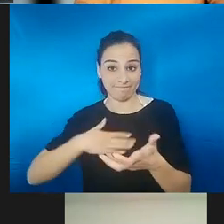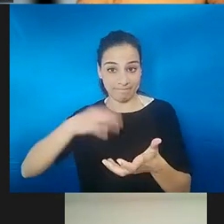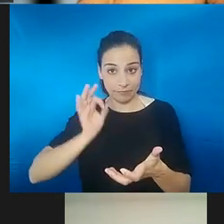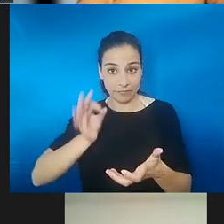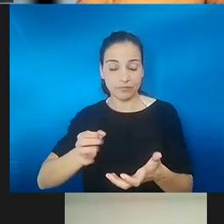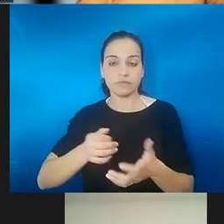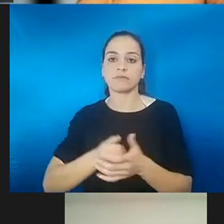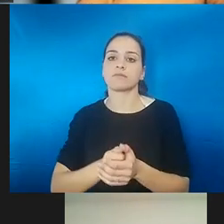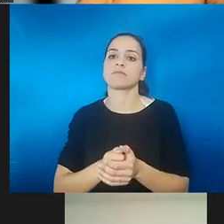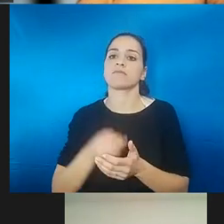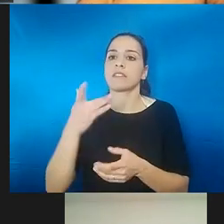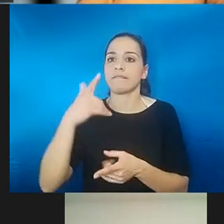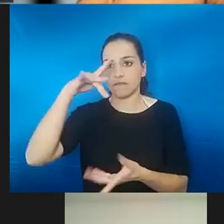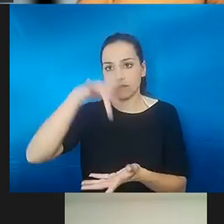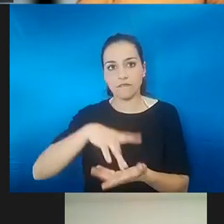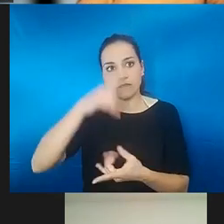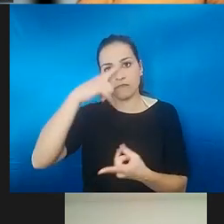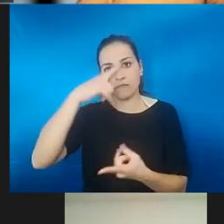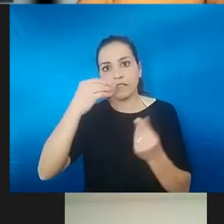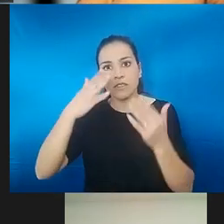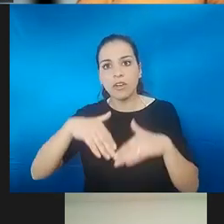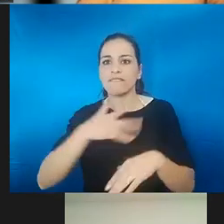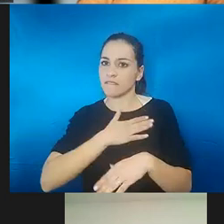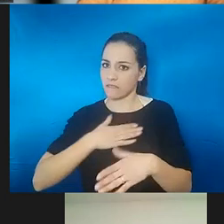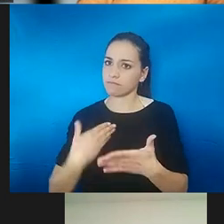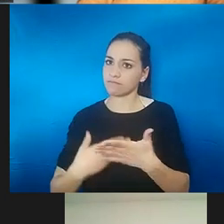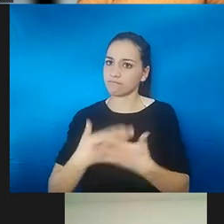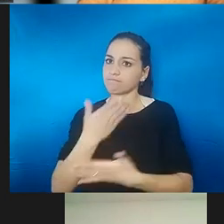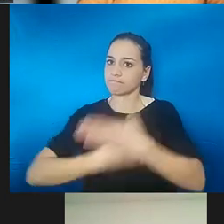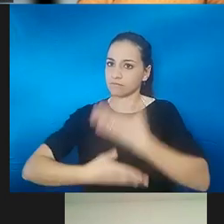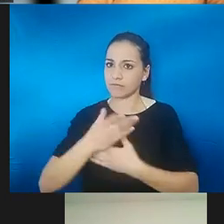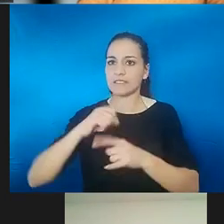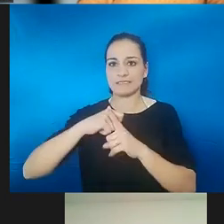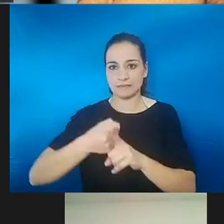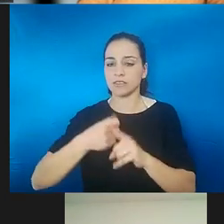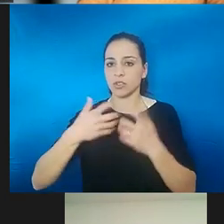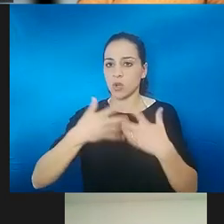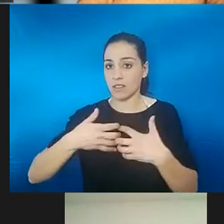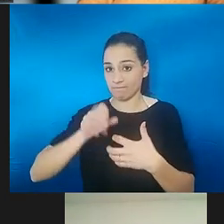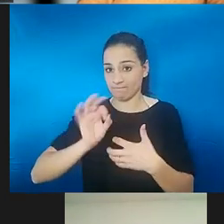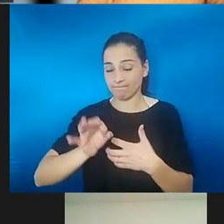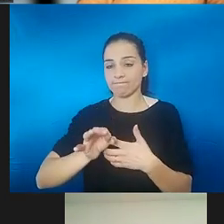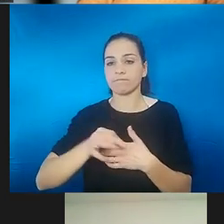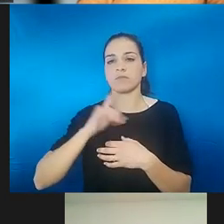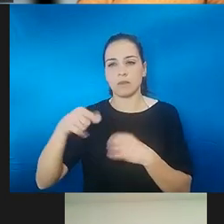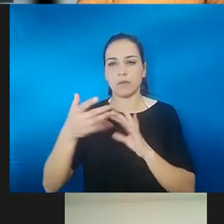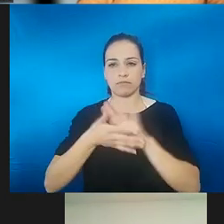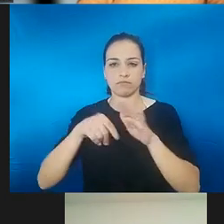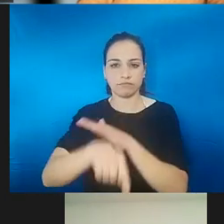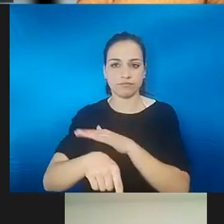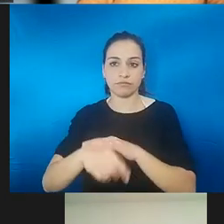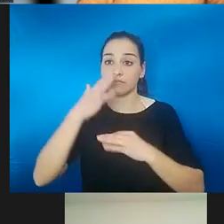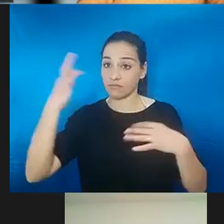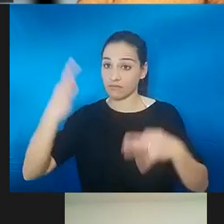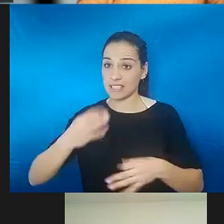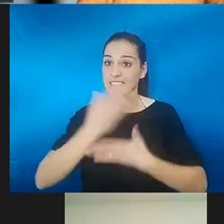Cuando supiste que tenías anosmia. De eso, bueno, también hablaremos y preguntamos. Pero realmente no está reconocido.